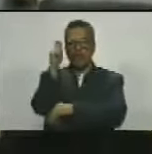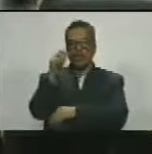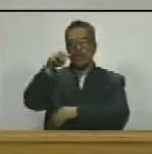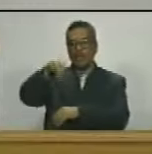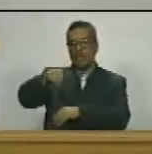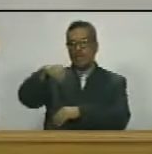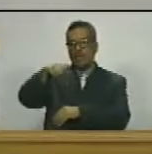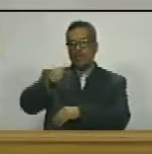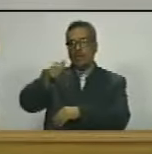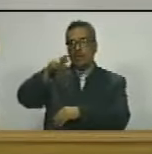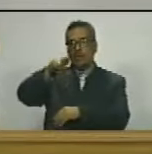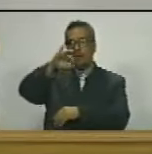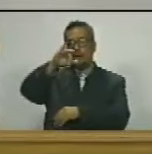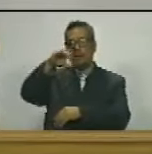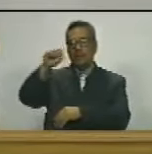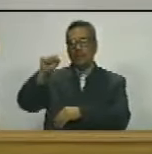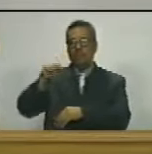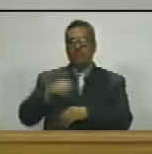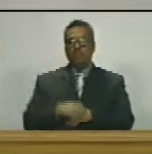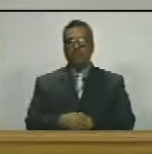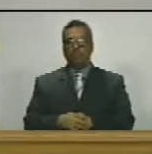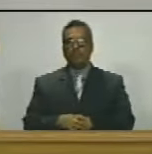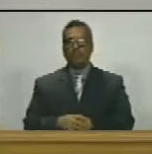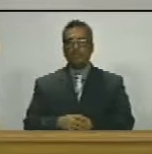maría carola chávez gonzález